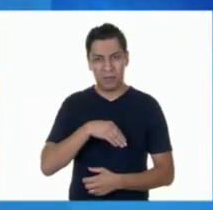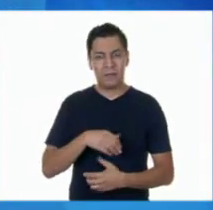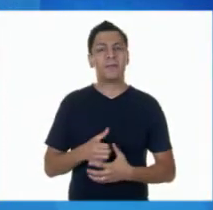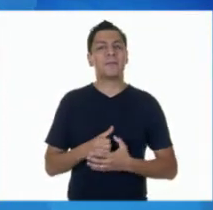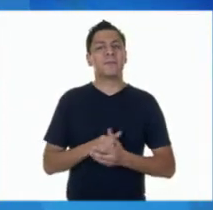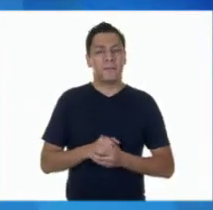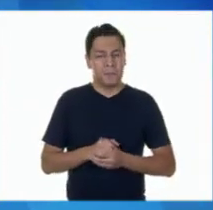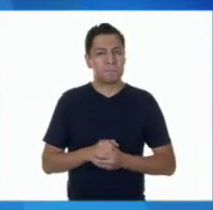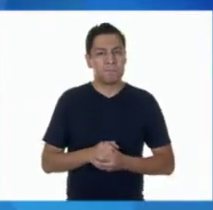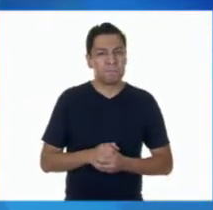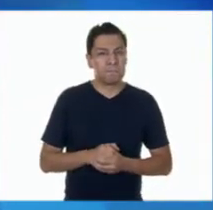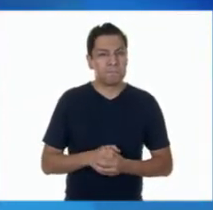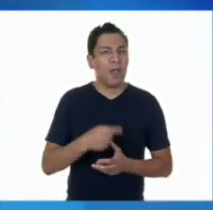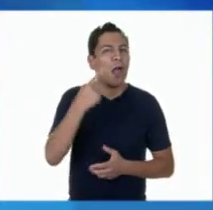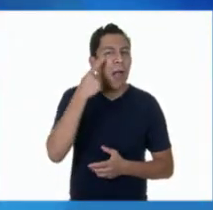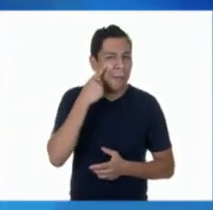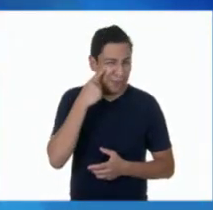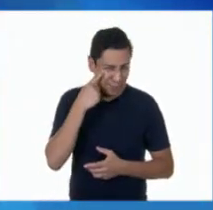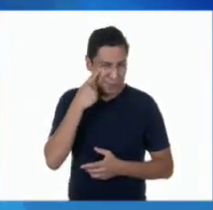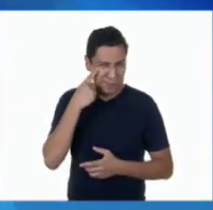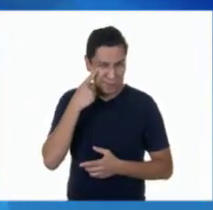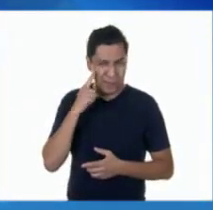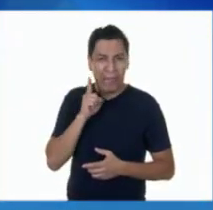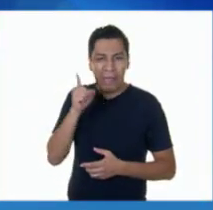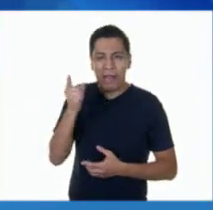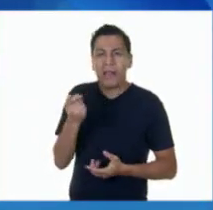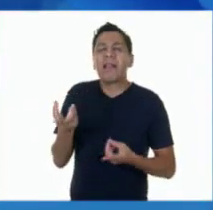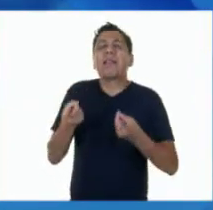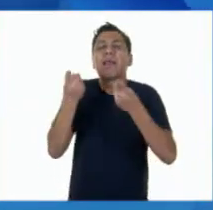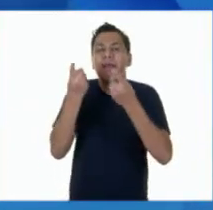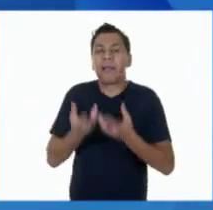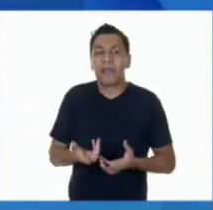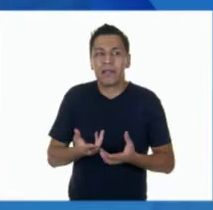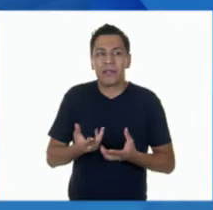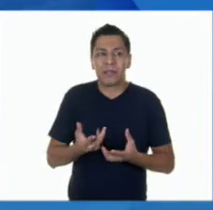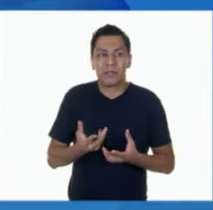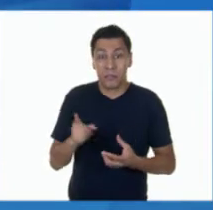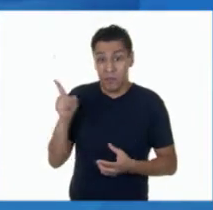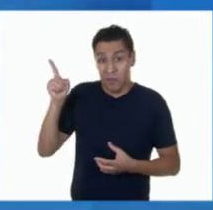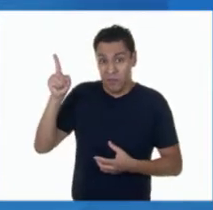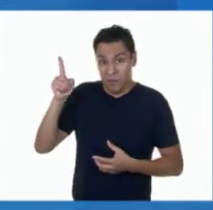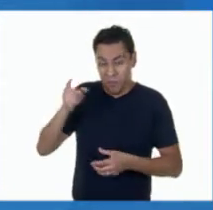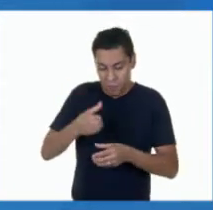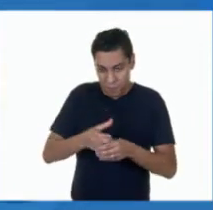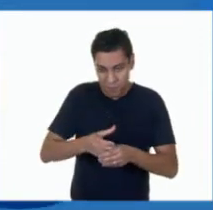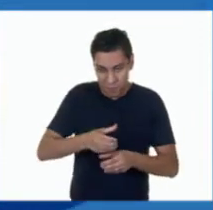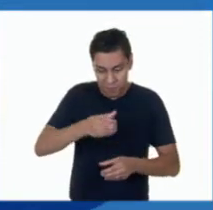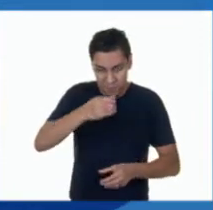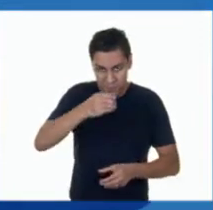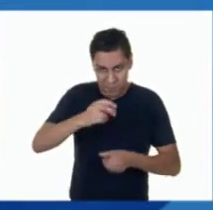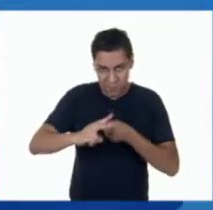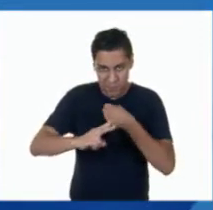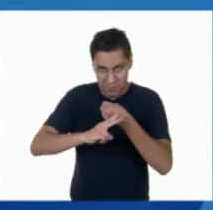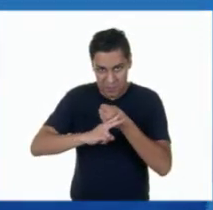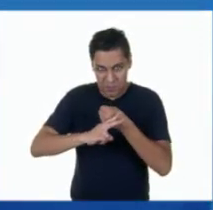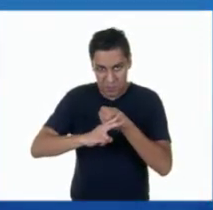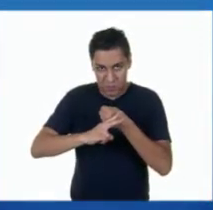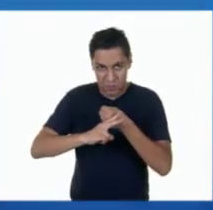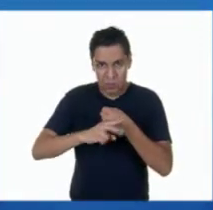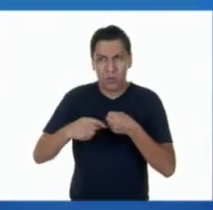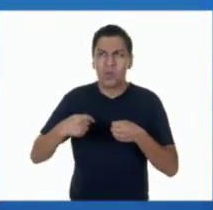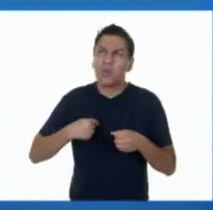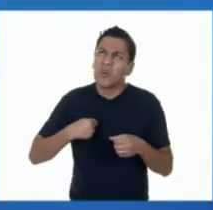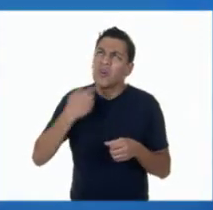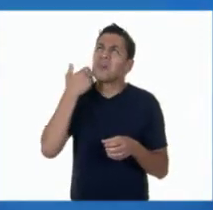pareció inteligente, pero vamos a ir viendo qué pasó después. Agarró un frasquito y entonces, cada vez que quería